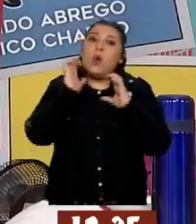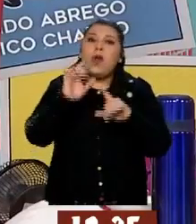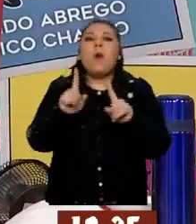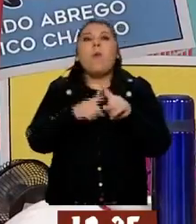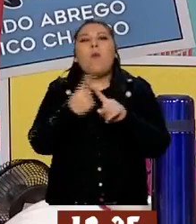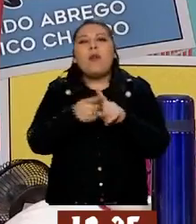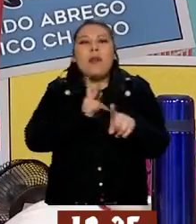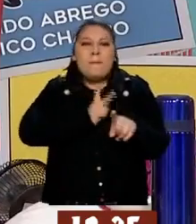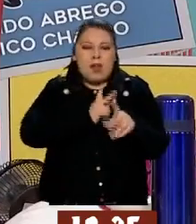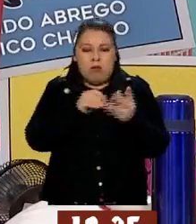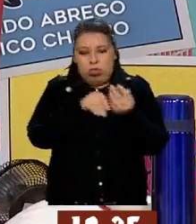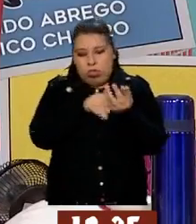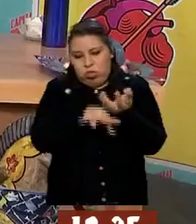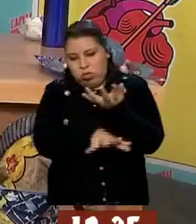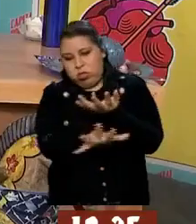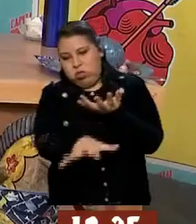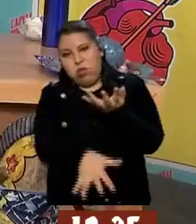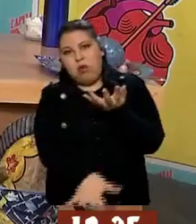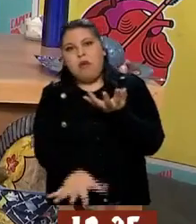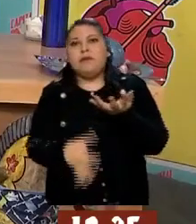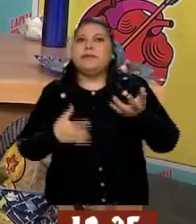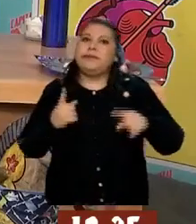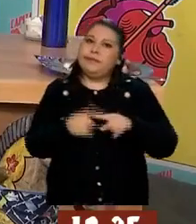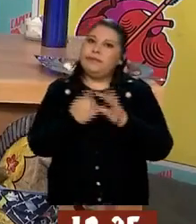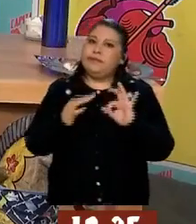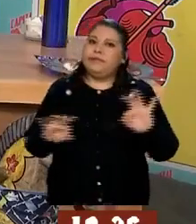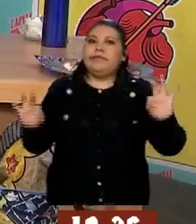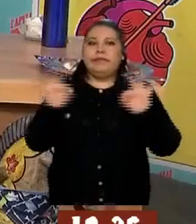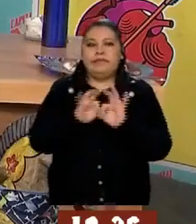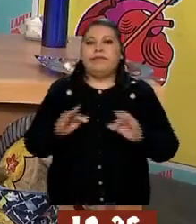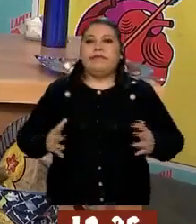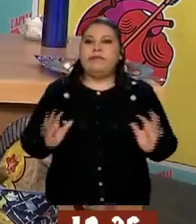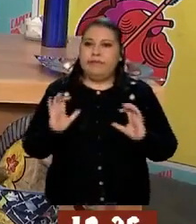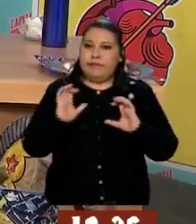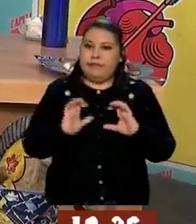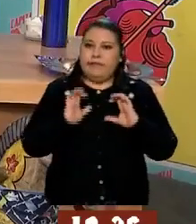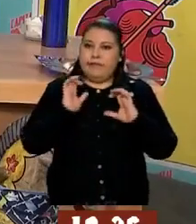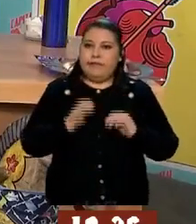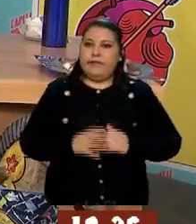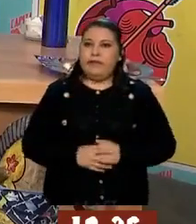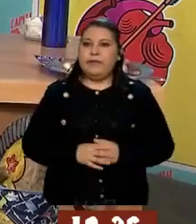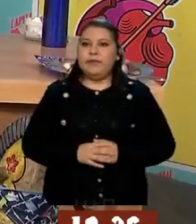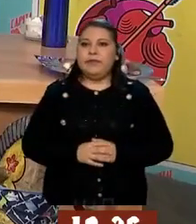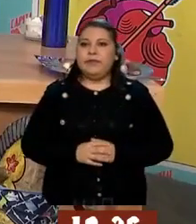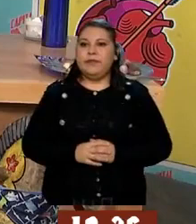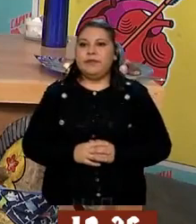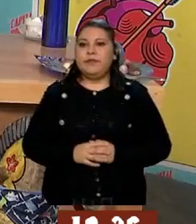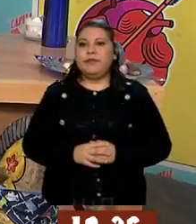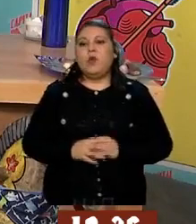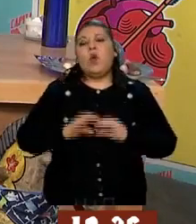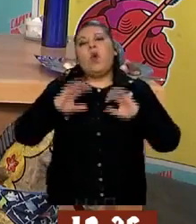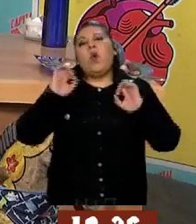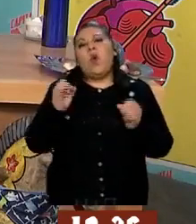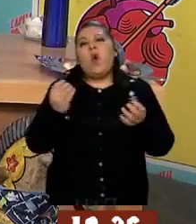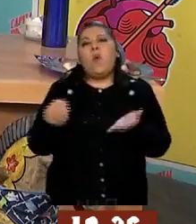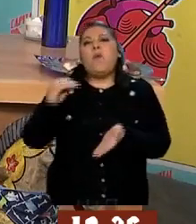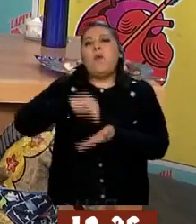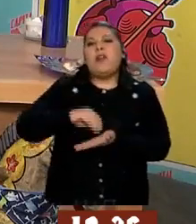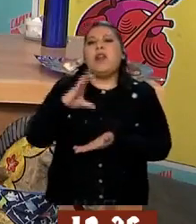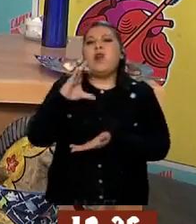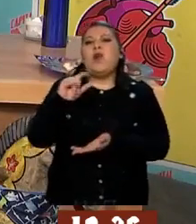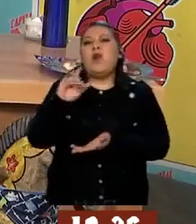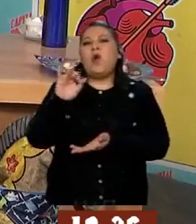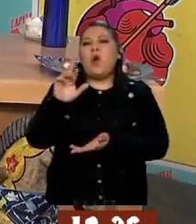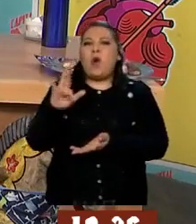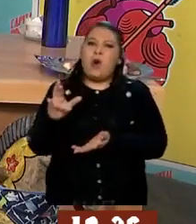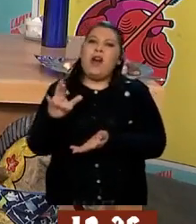neurótica. No cambias de casa, charro. Ya. No, pues aquí hay una cuchillita con cloro, con clorito, para poder, este, estar